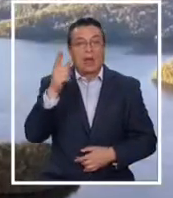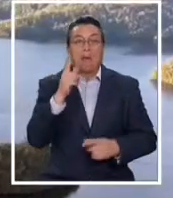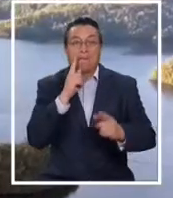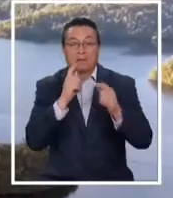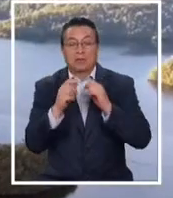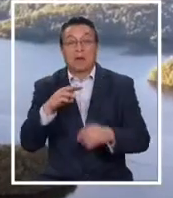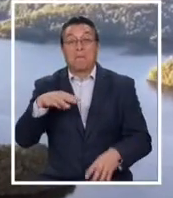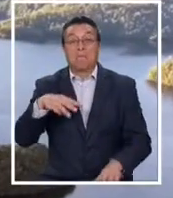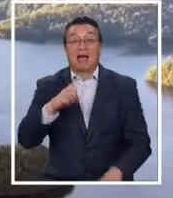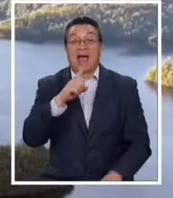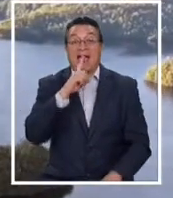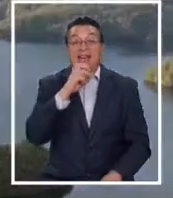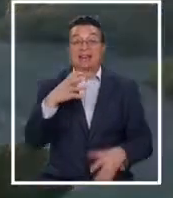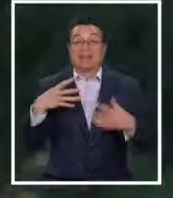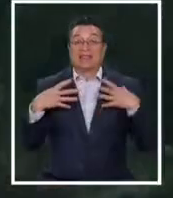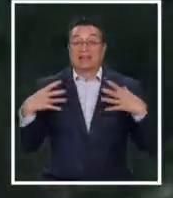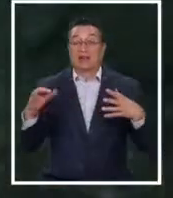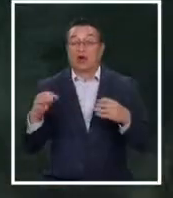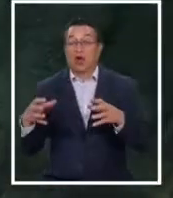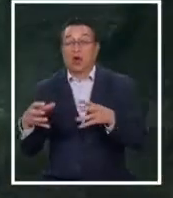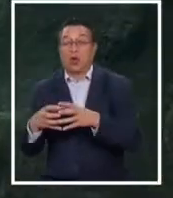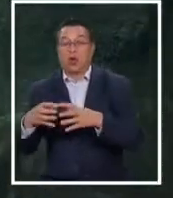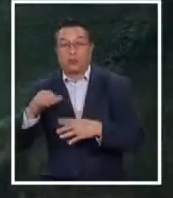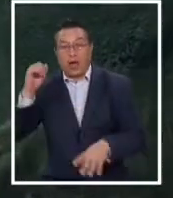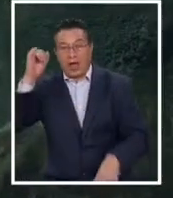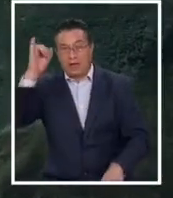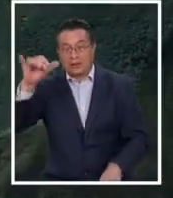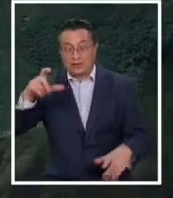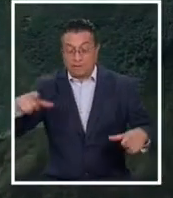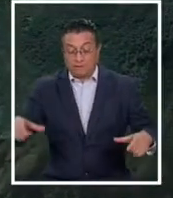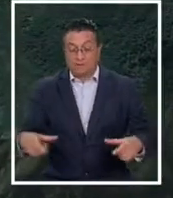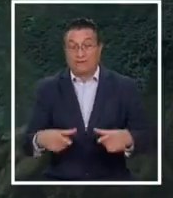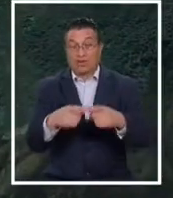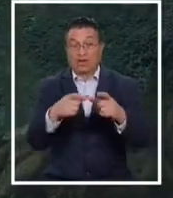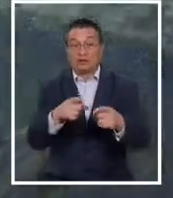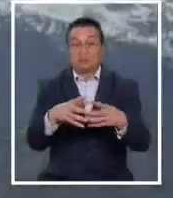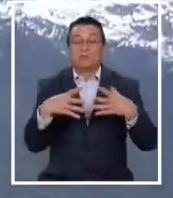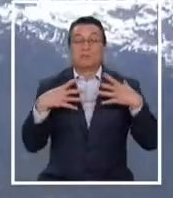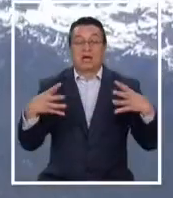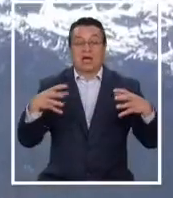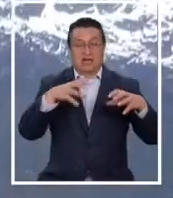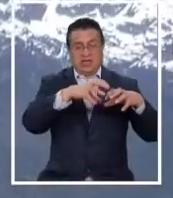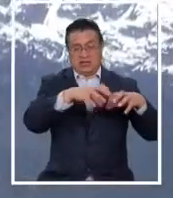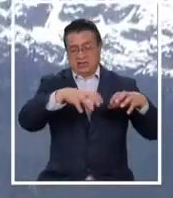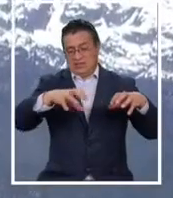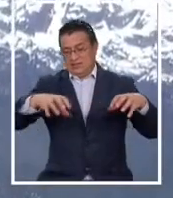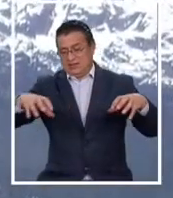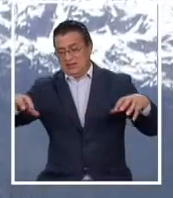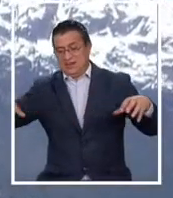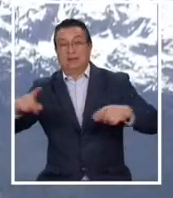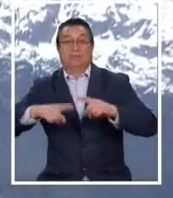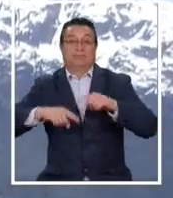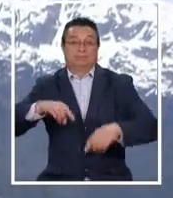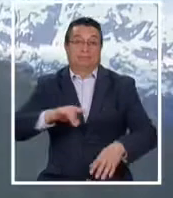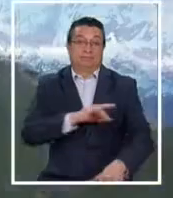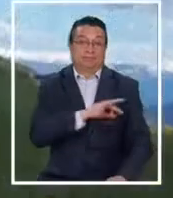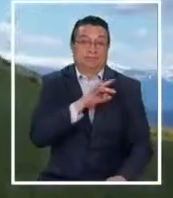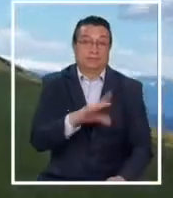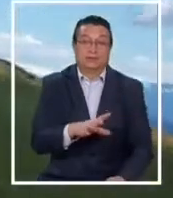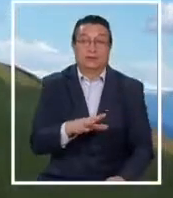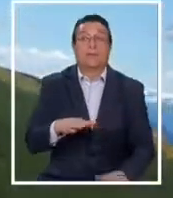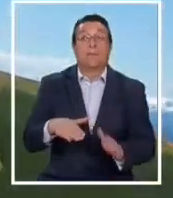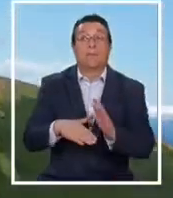Mate Grande o Grupo Aysén, un volcán que forma parte de la gran cadena de macizos que cubren nuestro territorio,